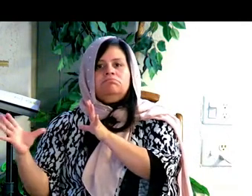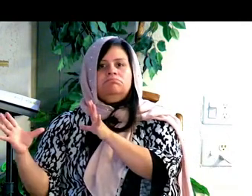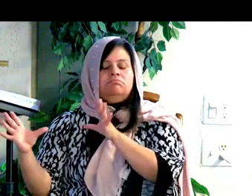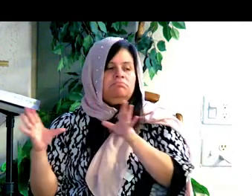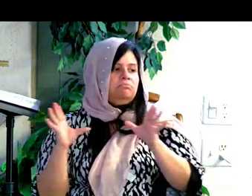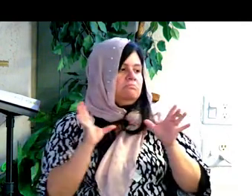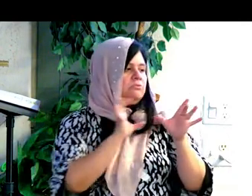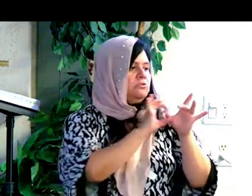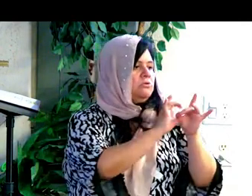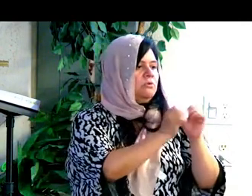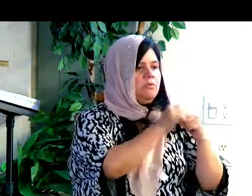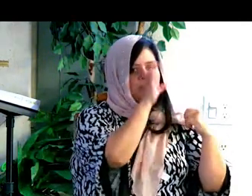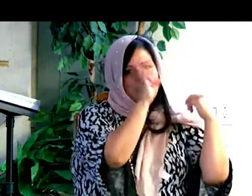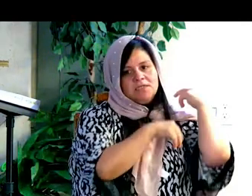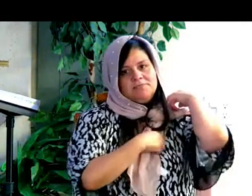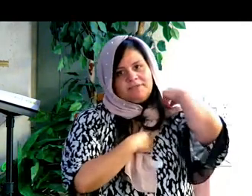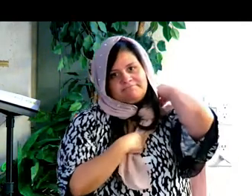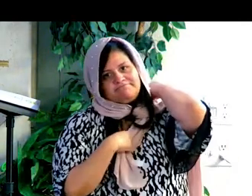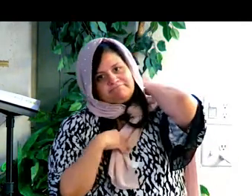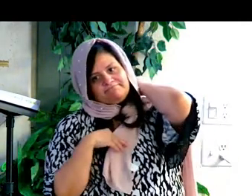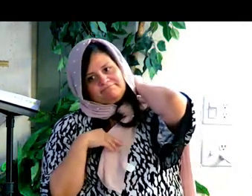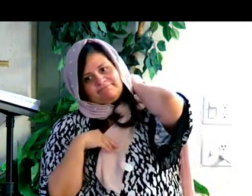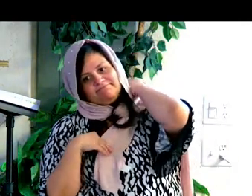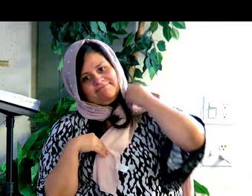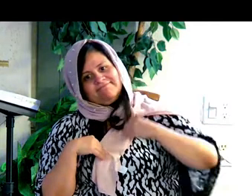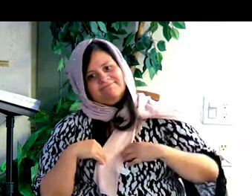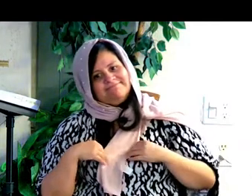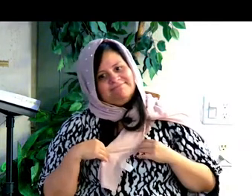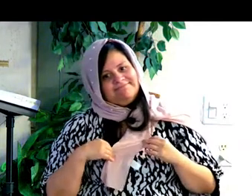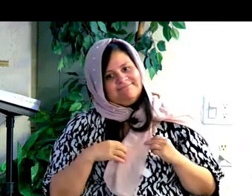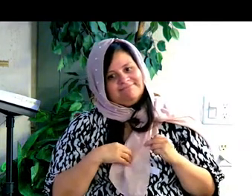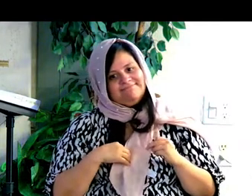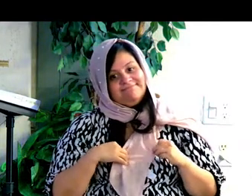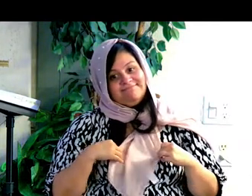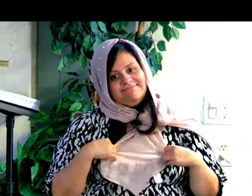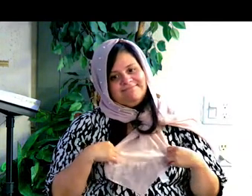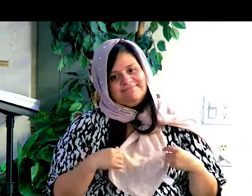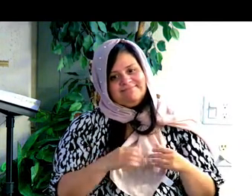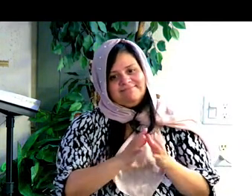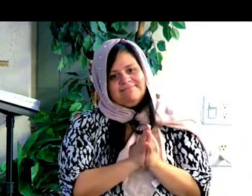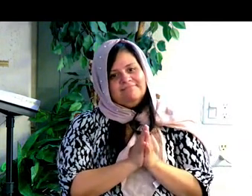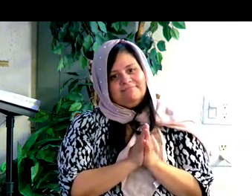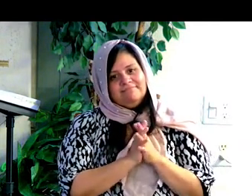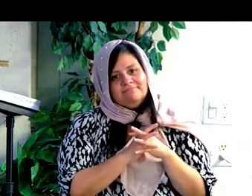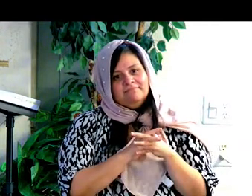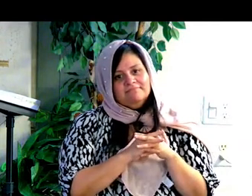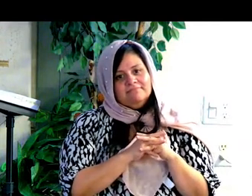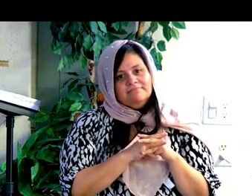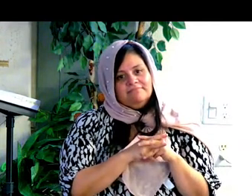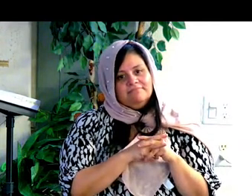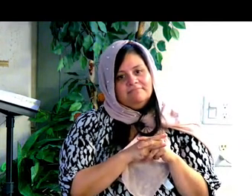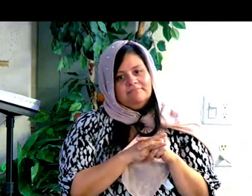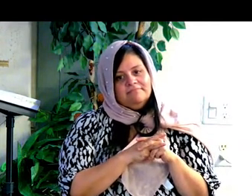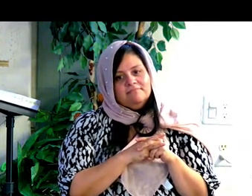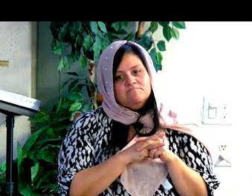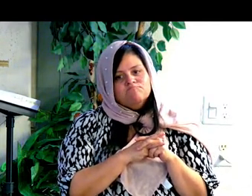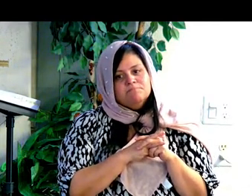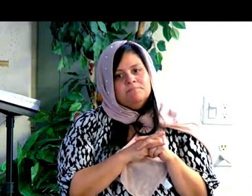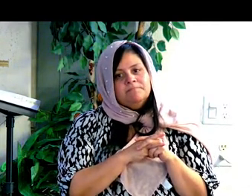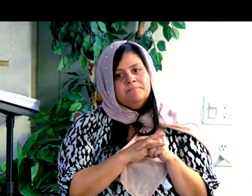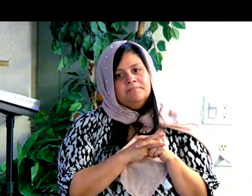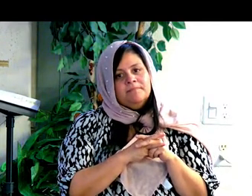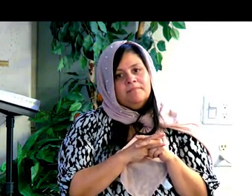sí, excepto, ahora mismo ella está apartándose de su vida antigua y uniéndose a su